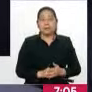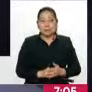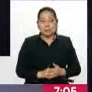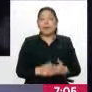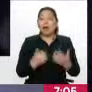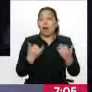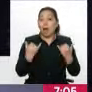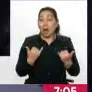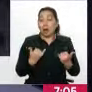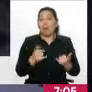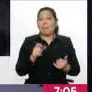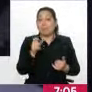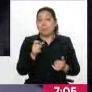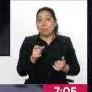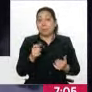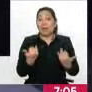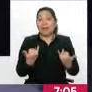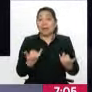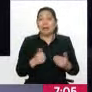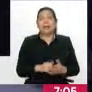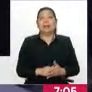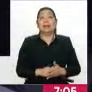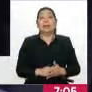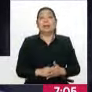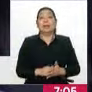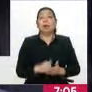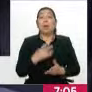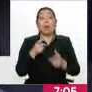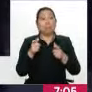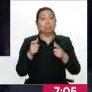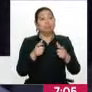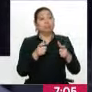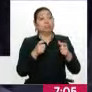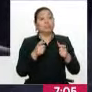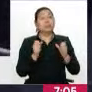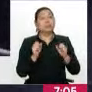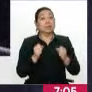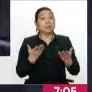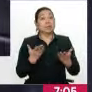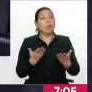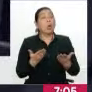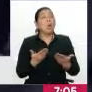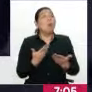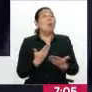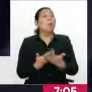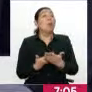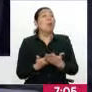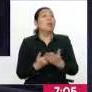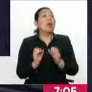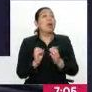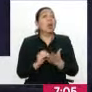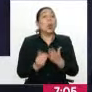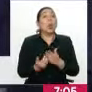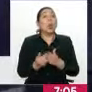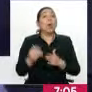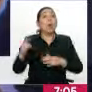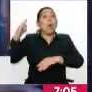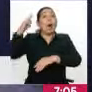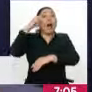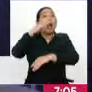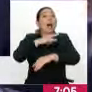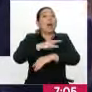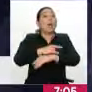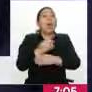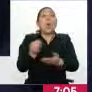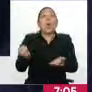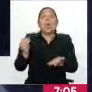En la actualidad, el personal que está laborando aquí en este fanal son controladores de tránsito aéreo que están haciendo simulación de lo que sería el nuevo aeropuerto con las